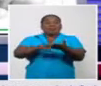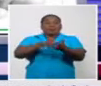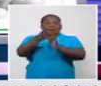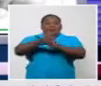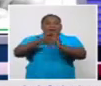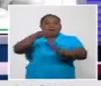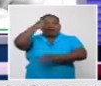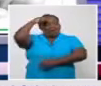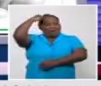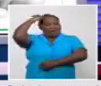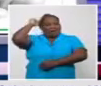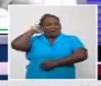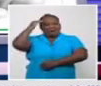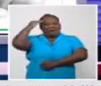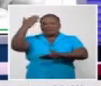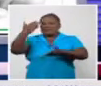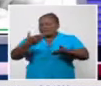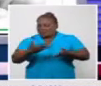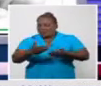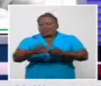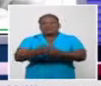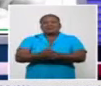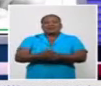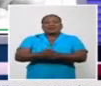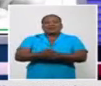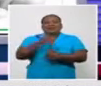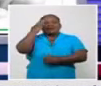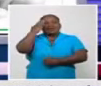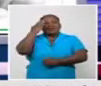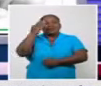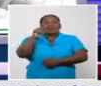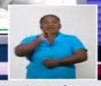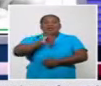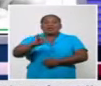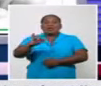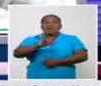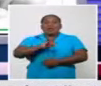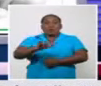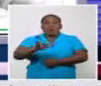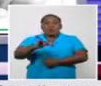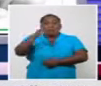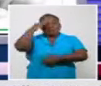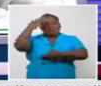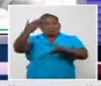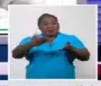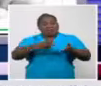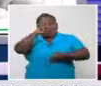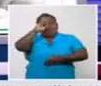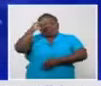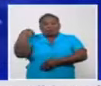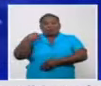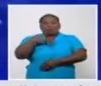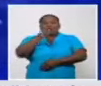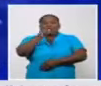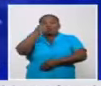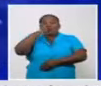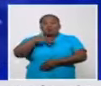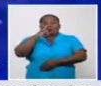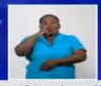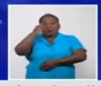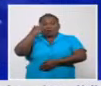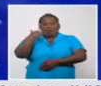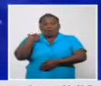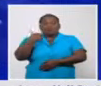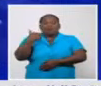Reigada. Bienvenida. Y le doy la bienvenida, como cada mañana ya, al doctor Francisco Durán García, director nacional de epidemiología